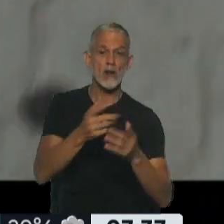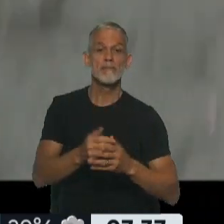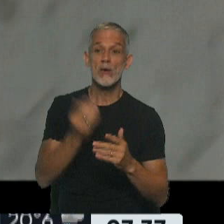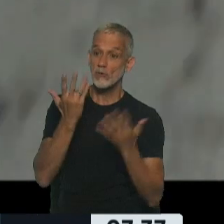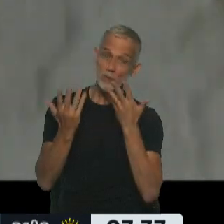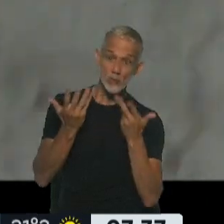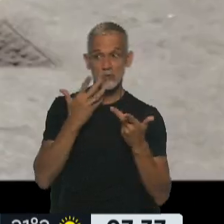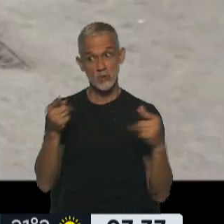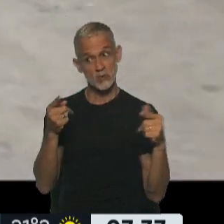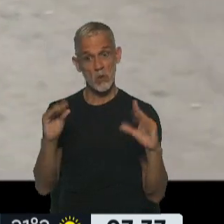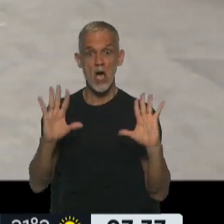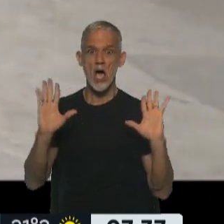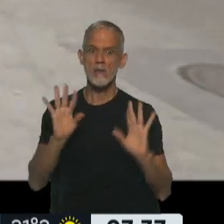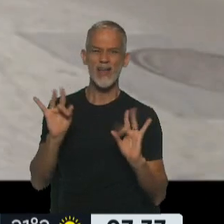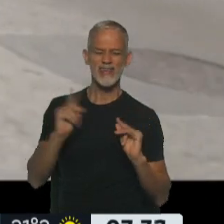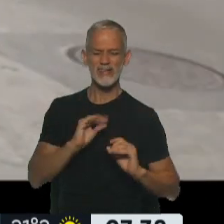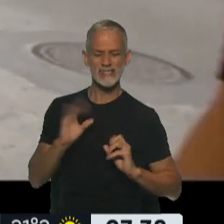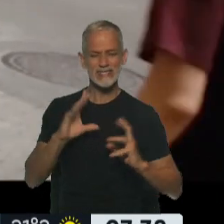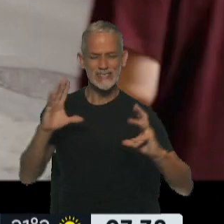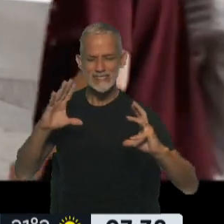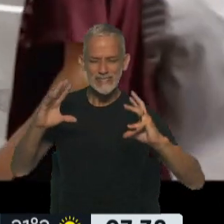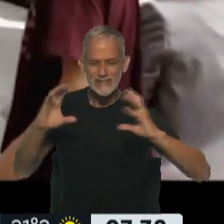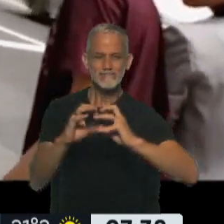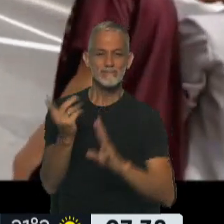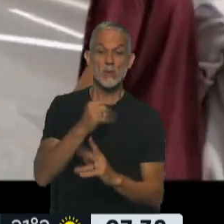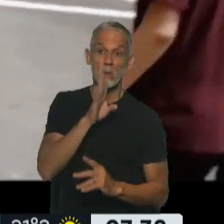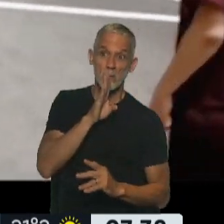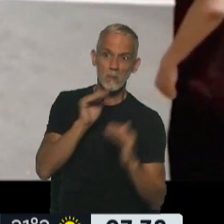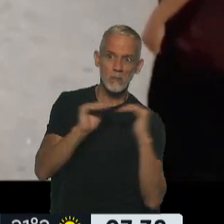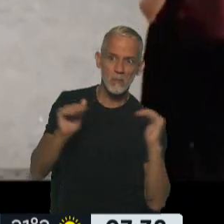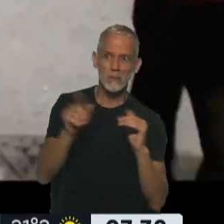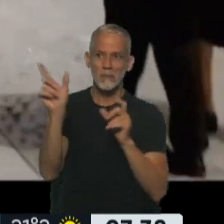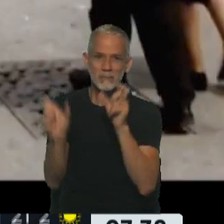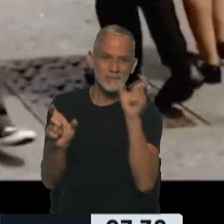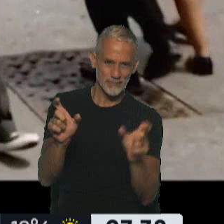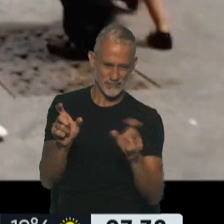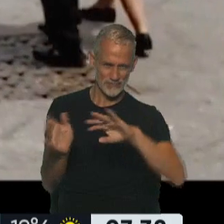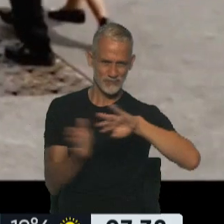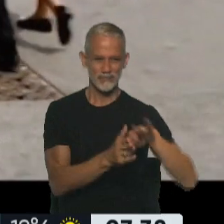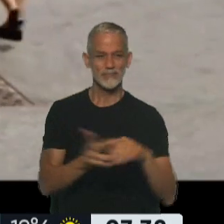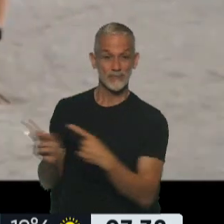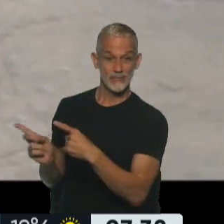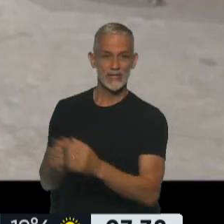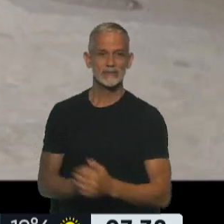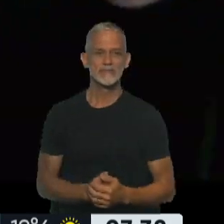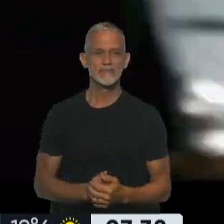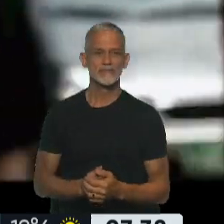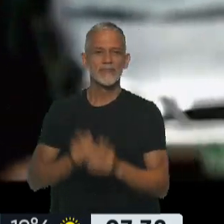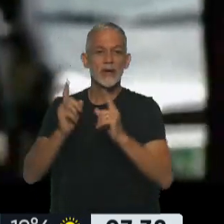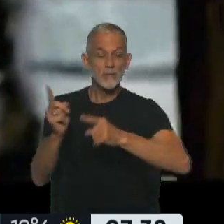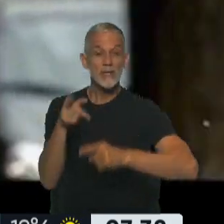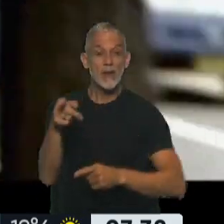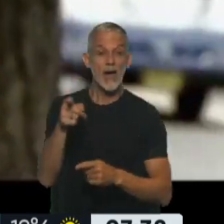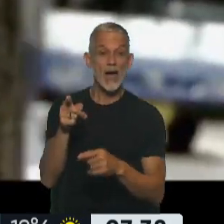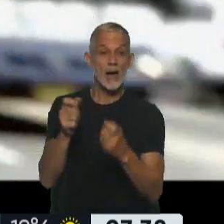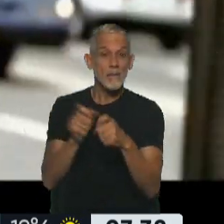gustan, pero les cuesta un montón intimar, silenciosa y querible como los protagonistas. Y llegamos a Old Boy, al final. Así comienza